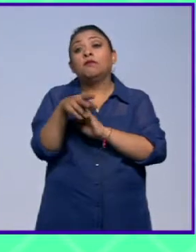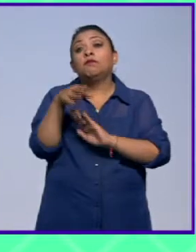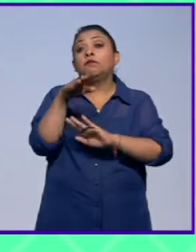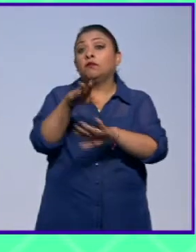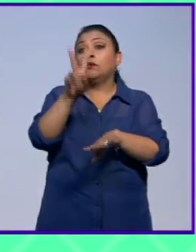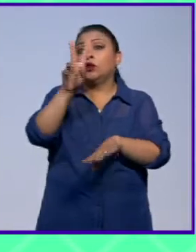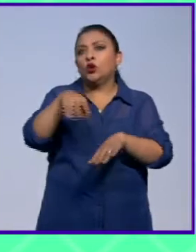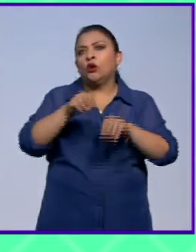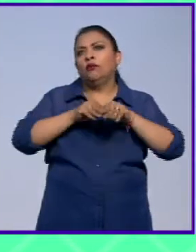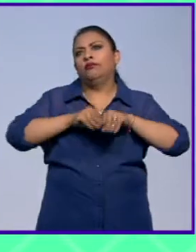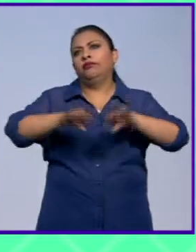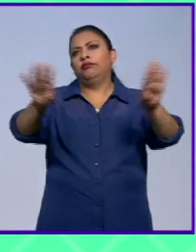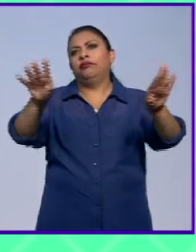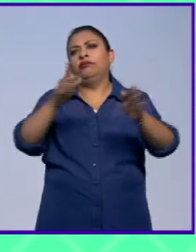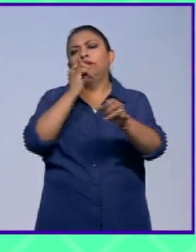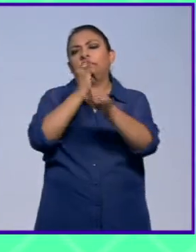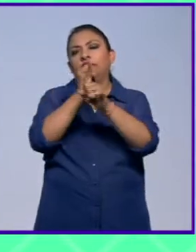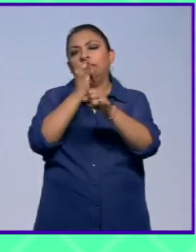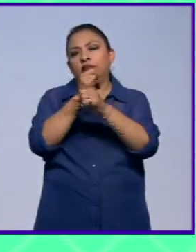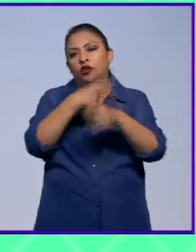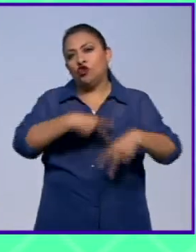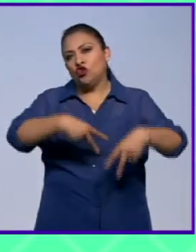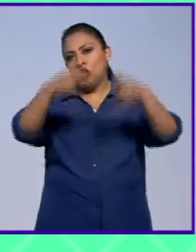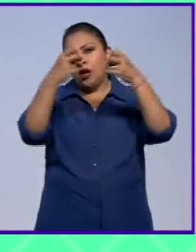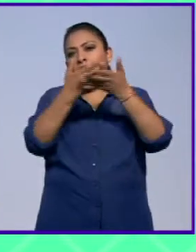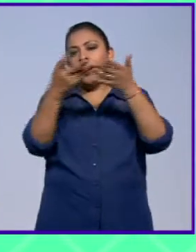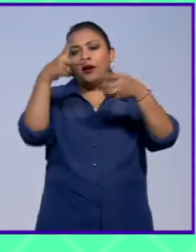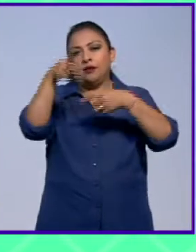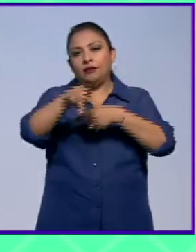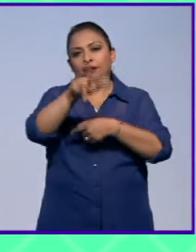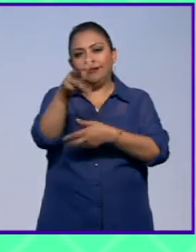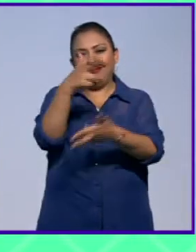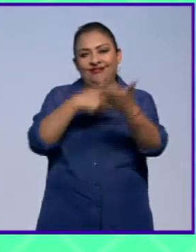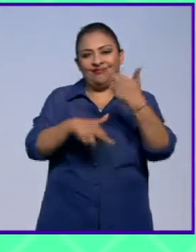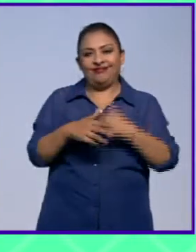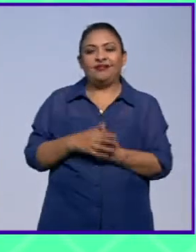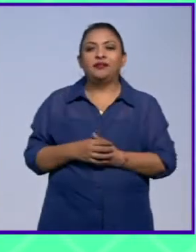se ha vuelto viral en redes sociales. Por lo pronto una pausa y ya volvemos.